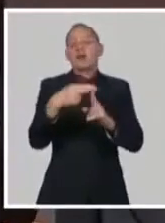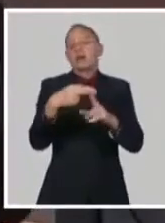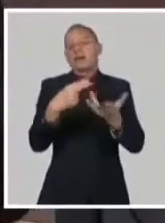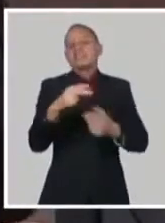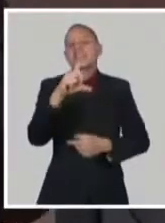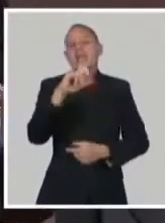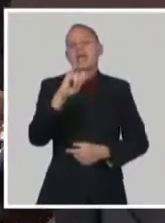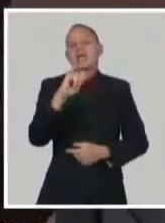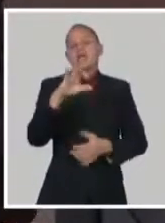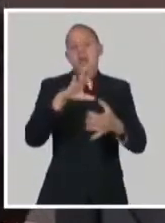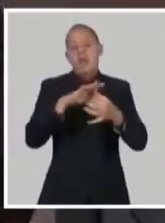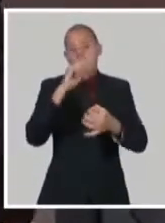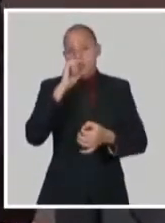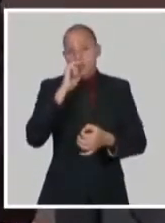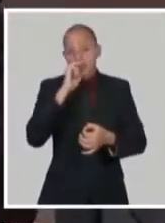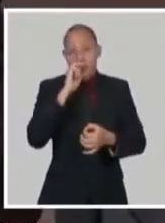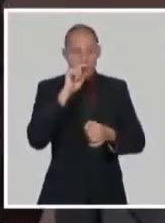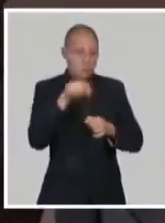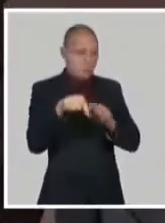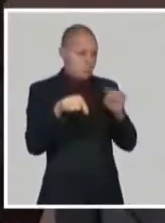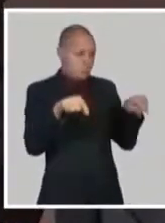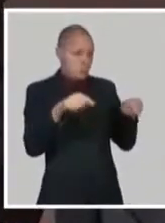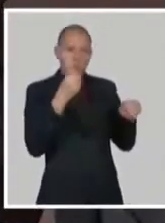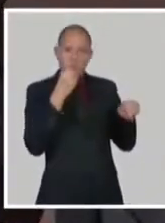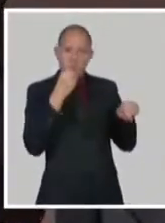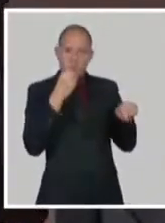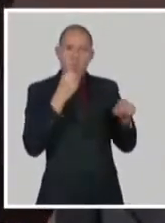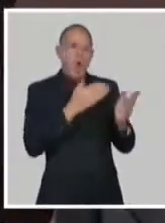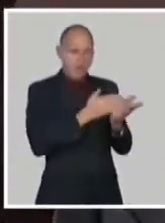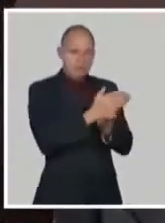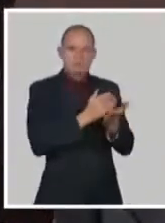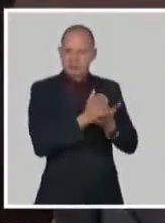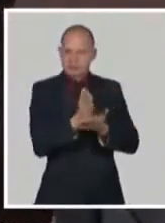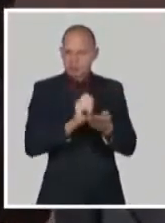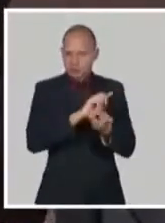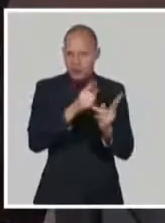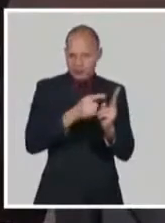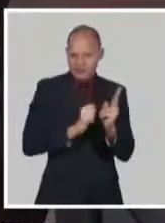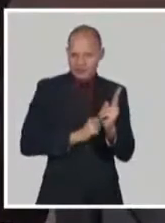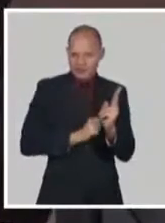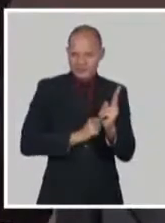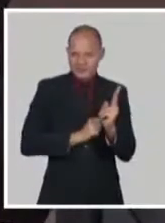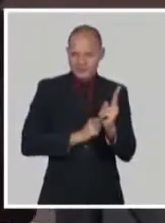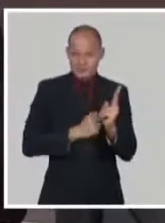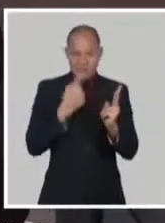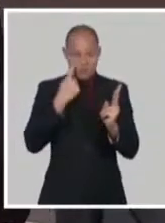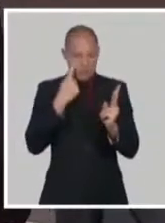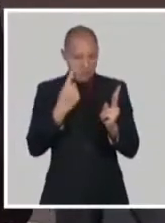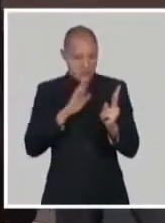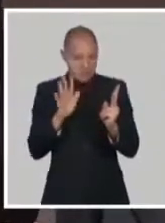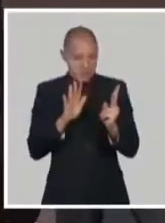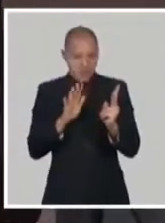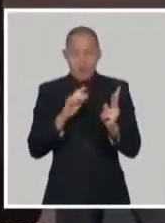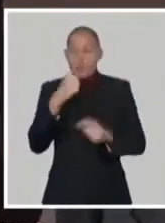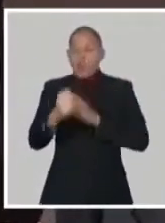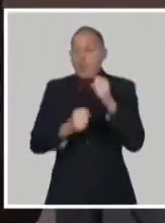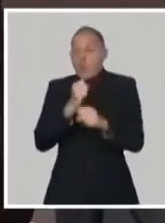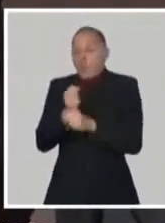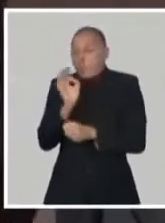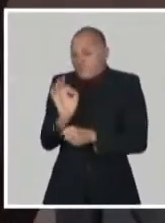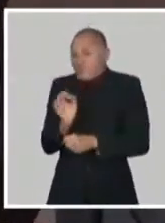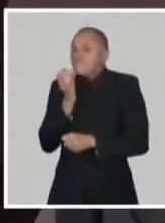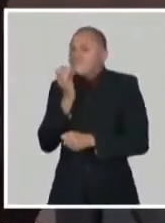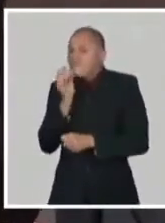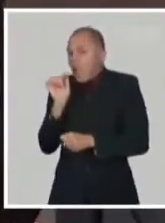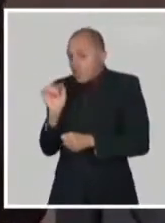establecer esos procesos de obtención de este antígeno. La vacuna hace diferencia entre ellas ya en la formulación, o la vacuna del Instituto Finlay